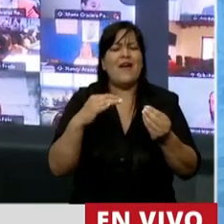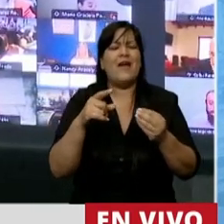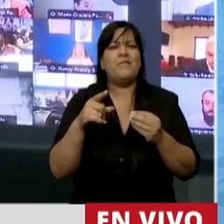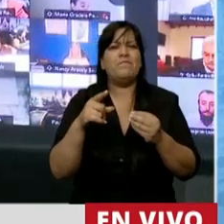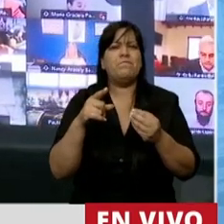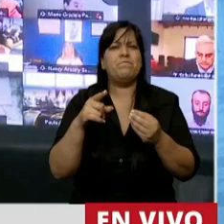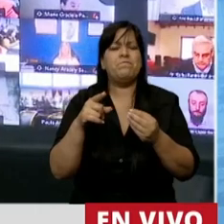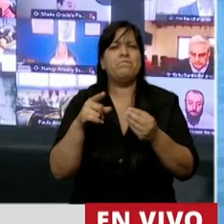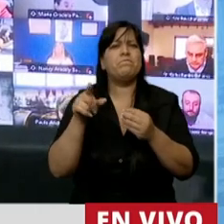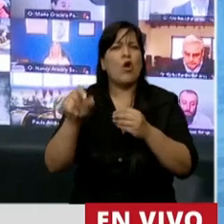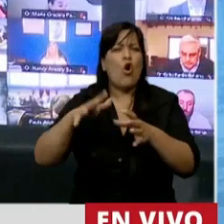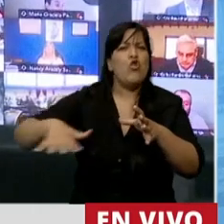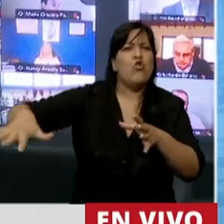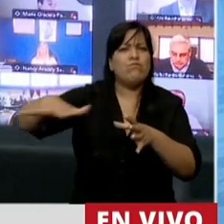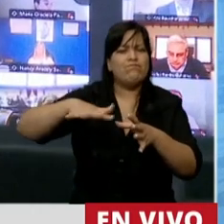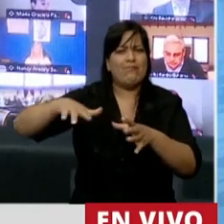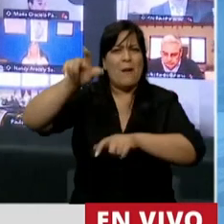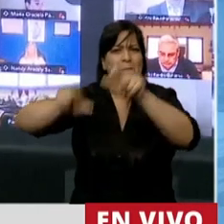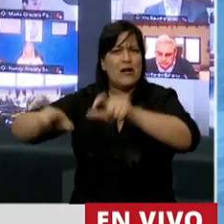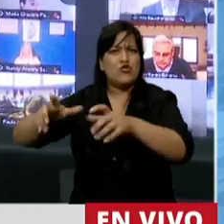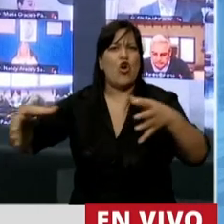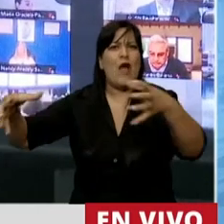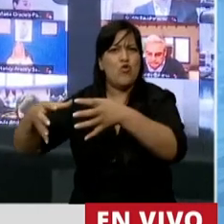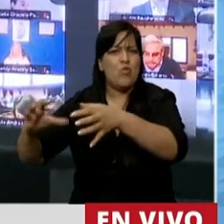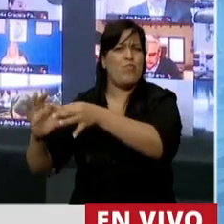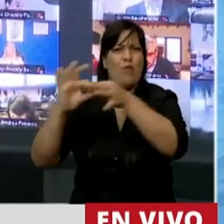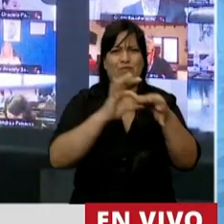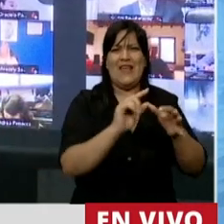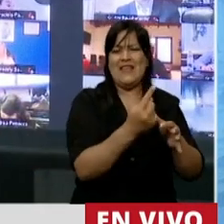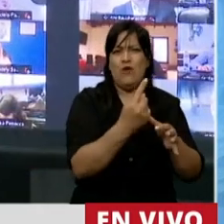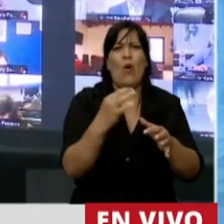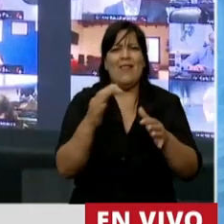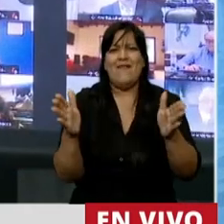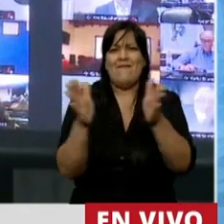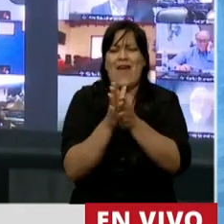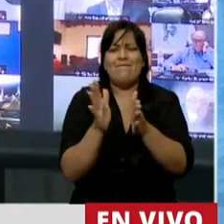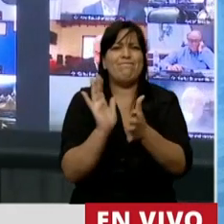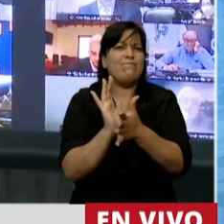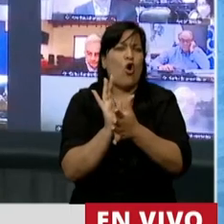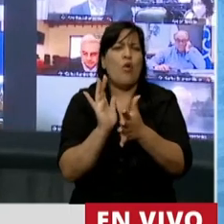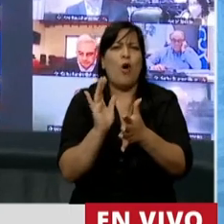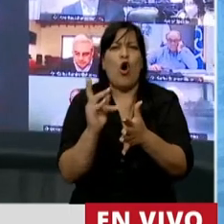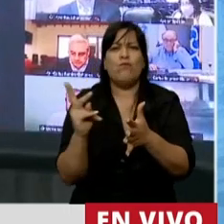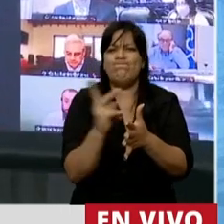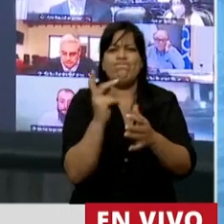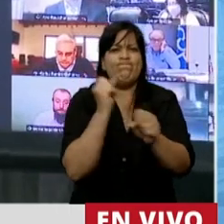incidencia colectiva. Y allí nuestro Código Civil